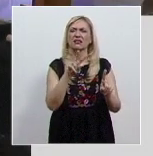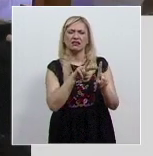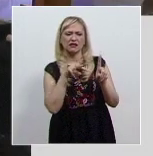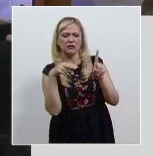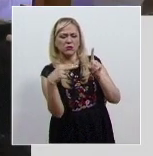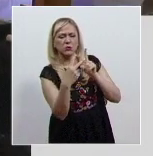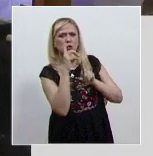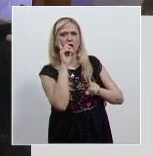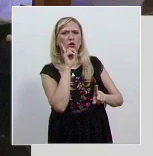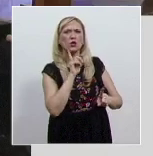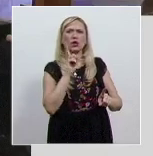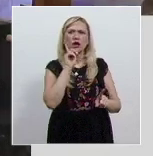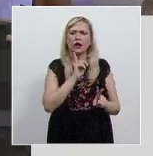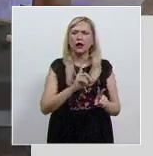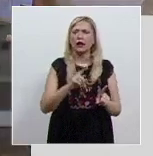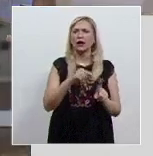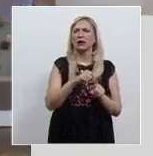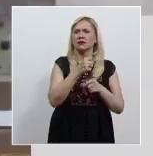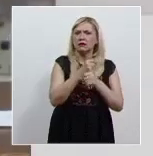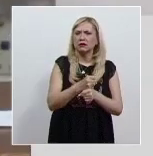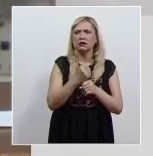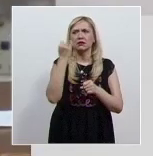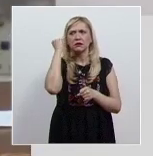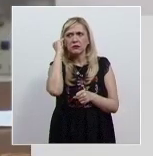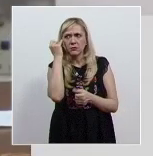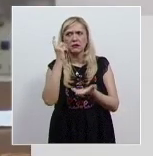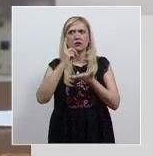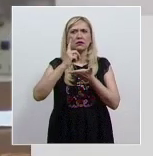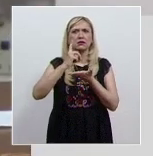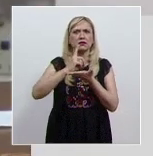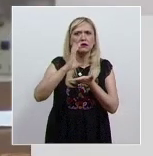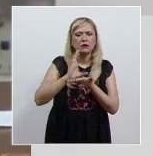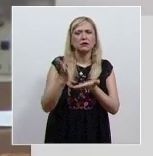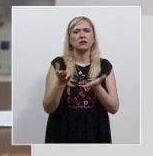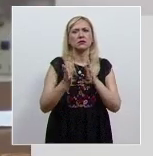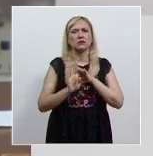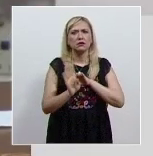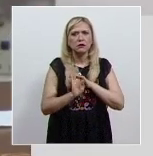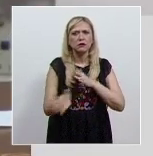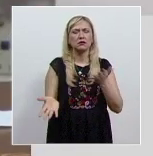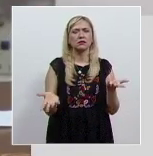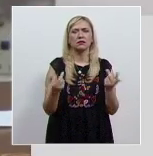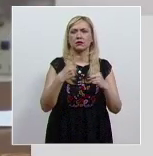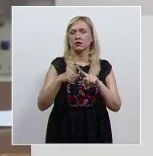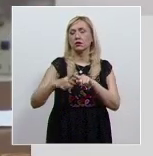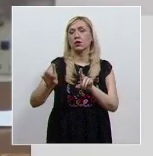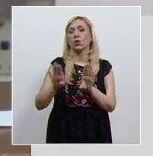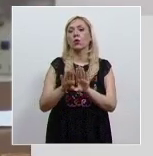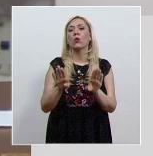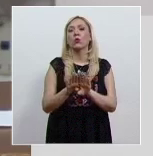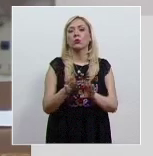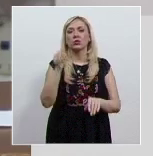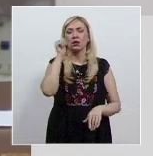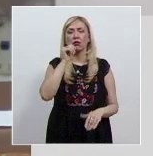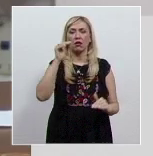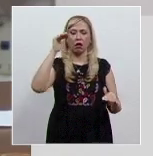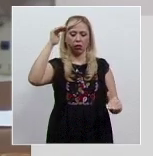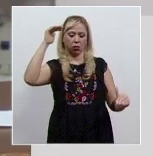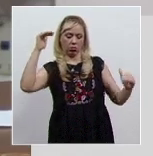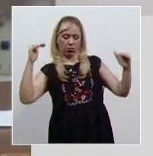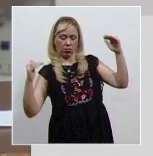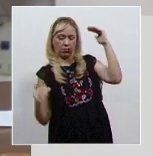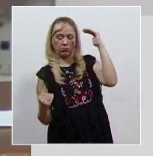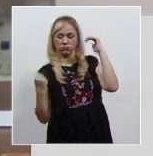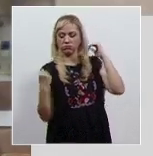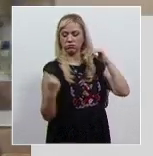contar con una impartición de justicia más garantista que erradique los estereotipos y las relaciones de poder que afectan sobre